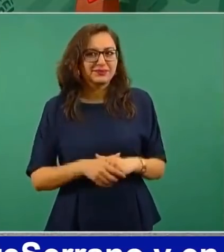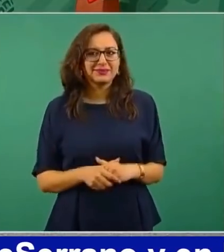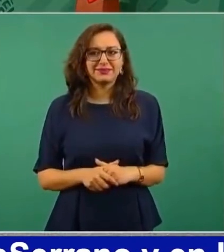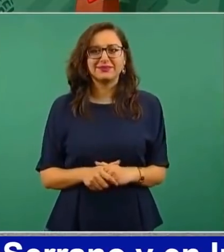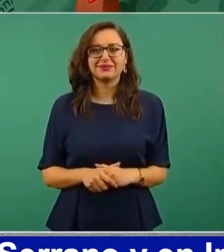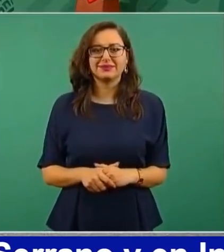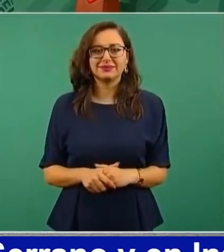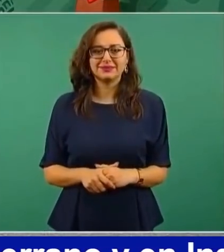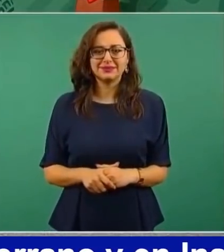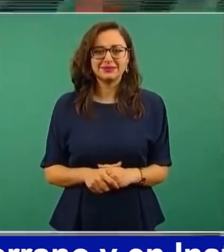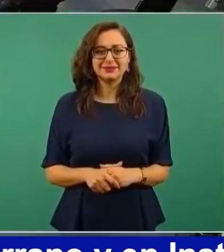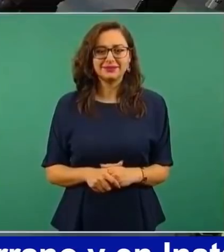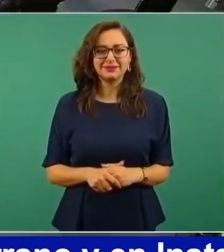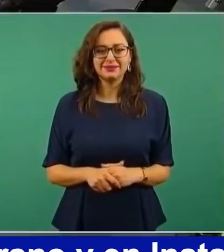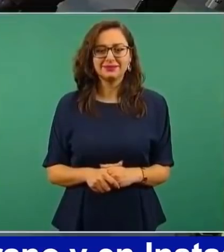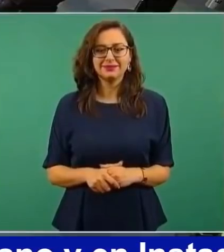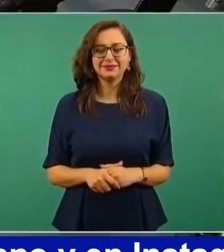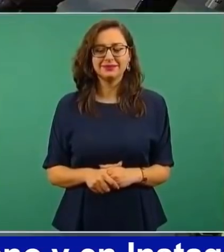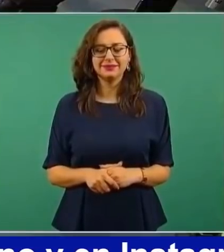Imagínense, sí, pero